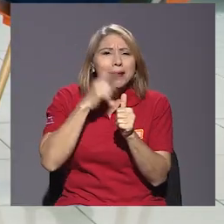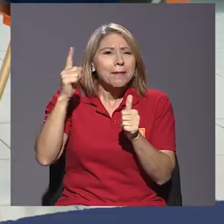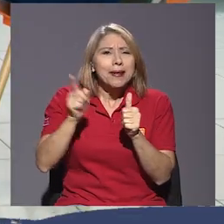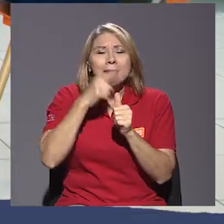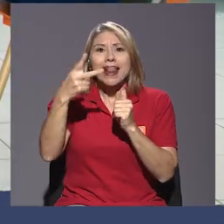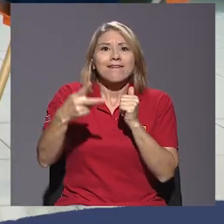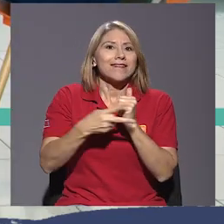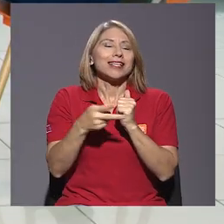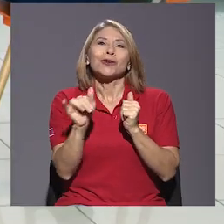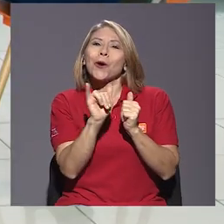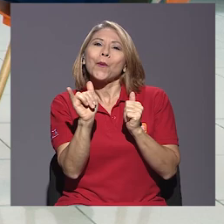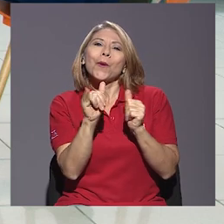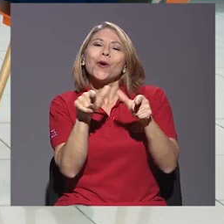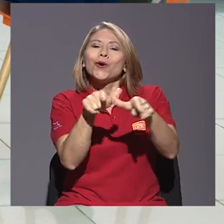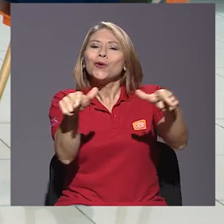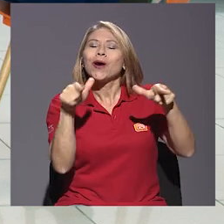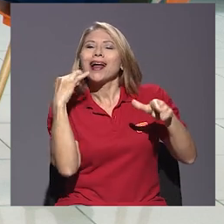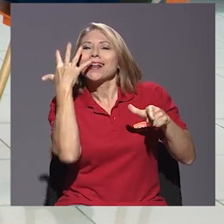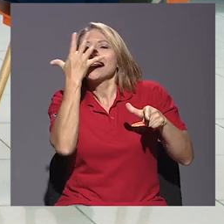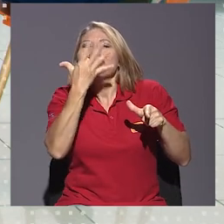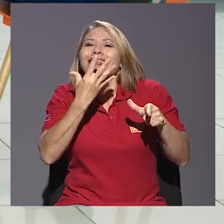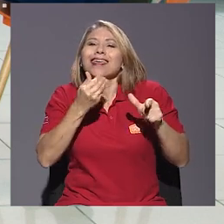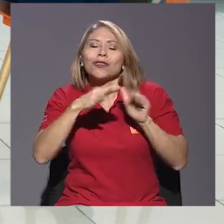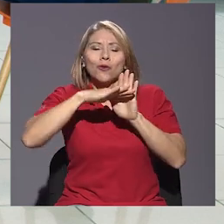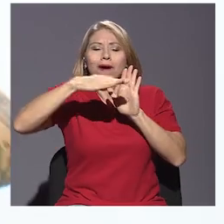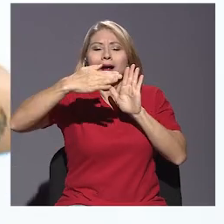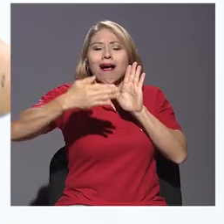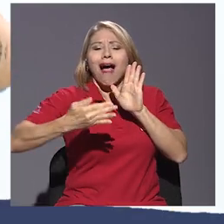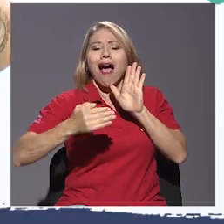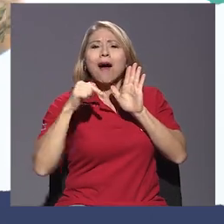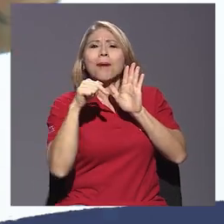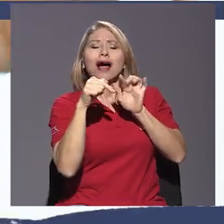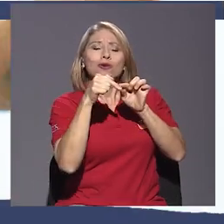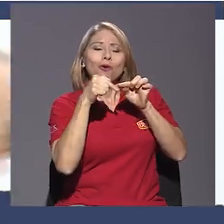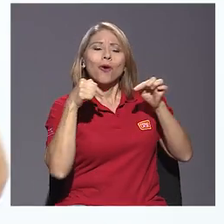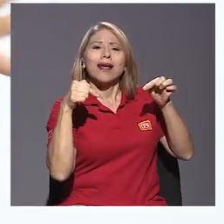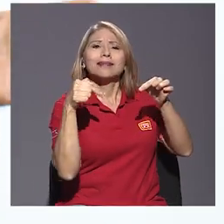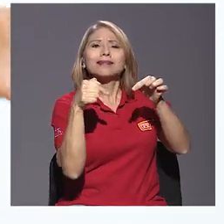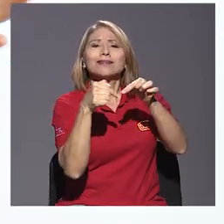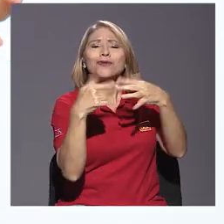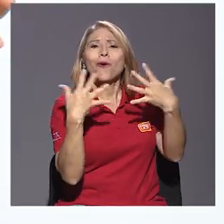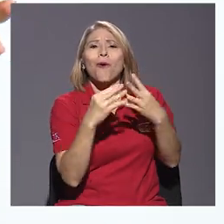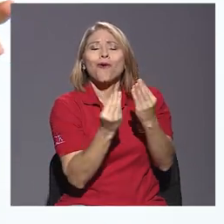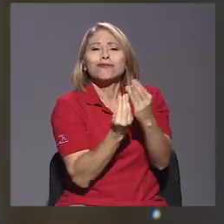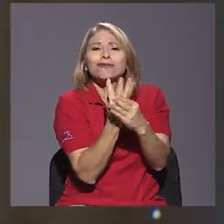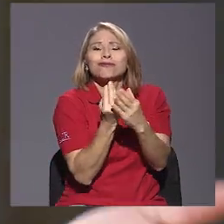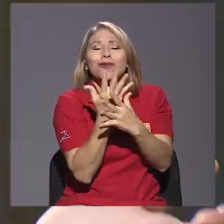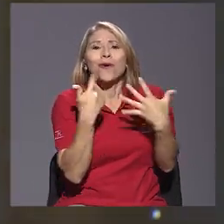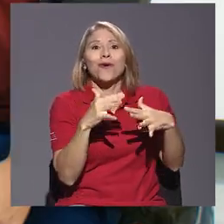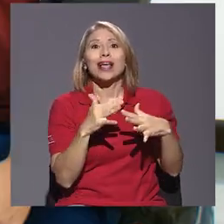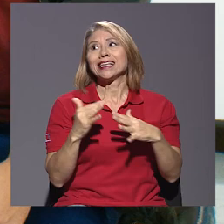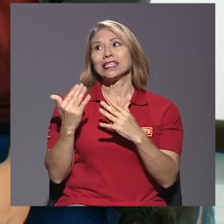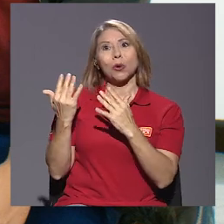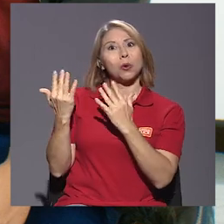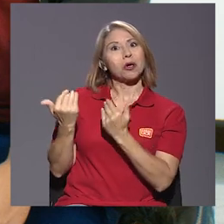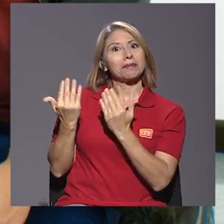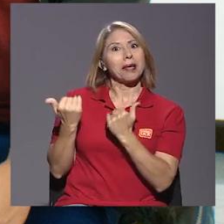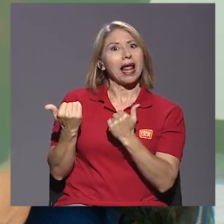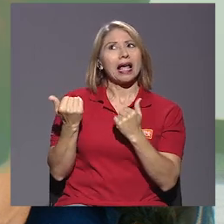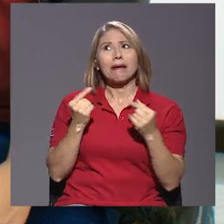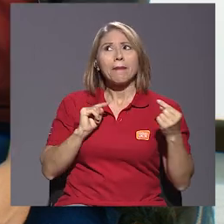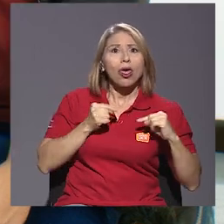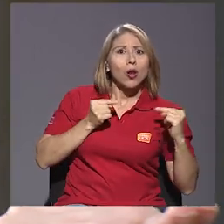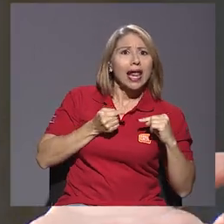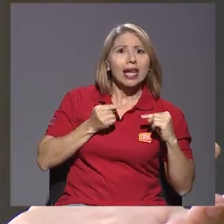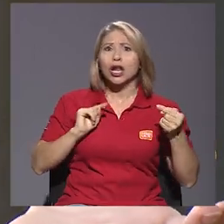caso, digamos, primera vez, o sea, no sé, como el lugar más lindo del mundo, o sea, con un corazón de pétalos de rosa. toda la cosa. Sí, sí. La expectativa de que va a doler,